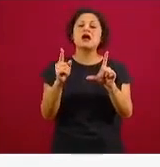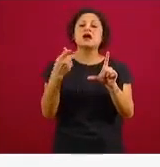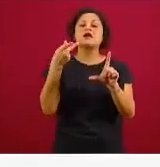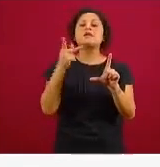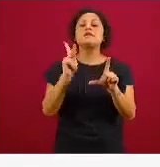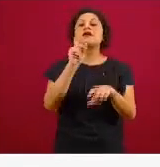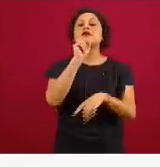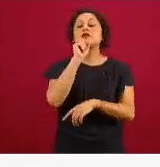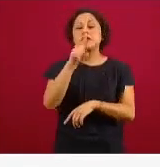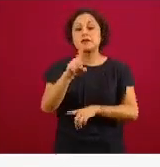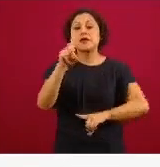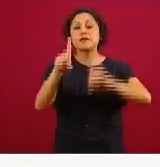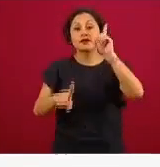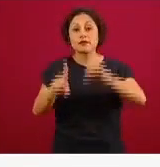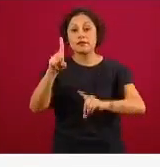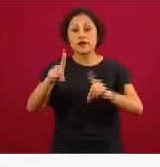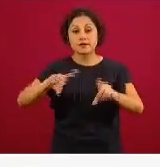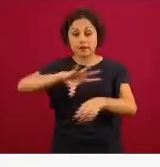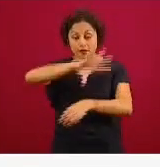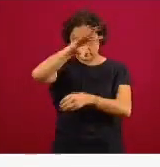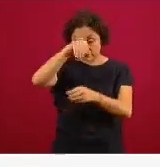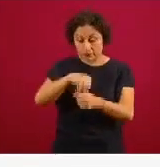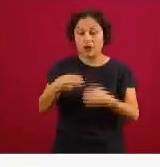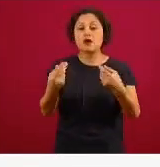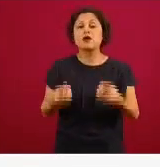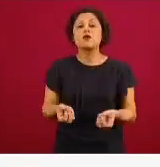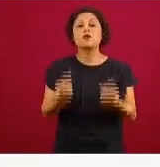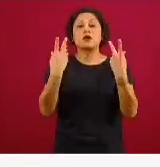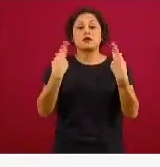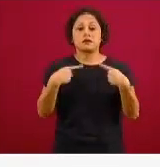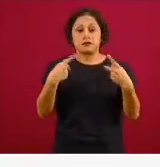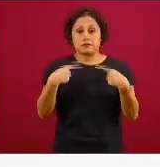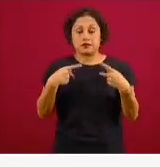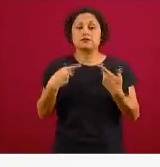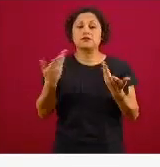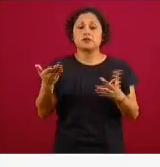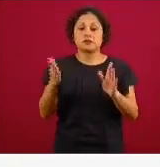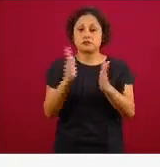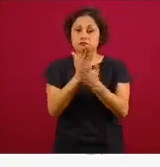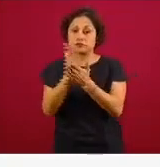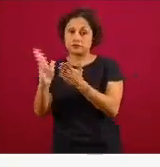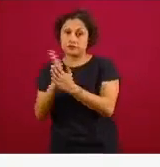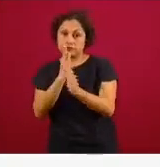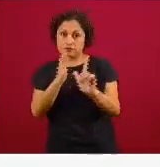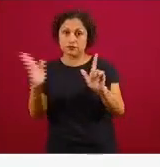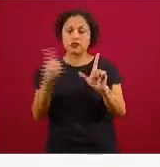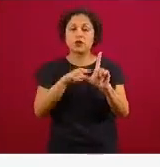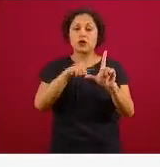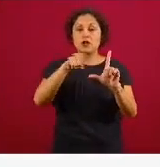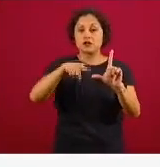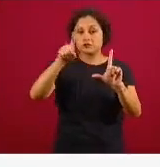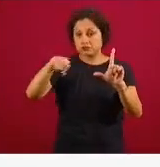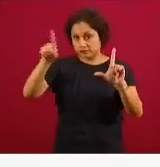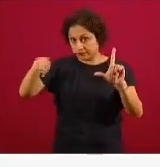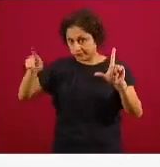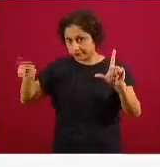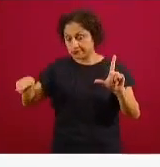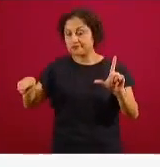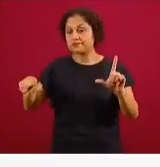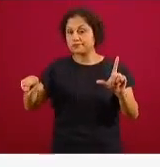con respecto a la población y esta es la distribución esta distribución es desigual desde luego atiende a